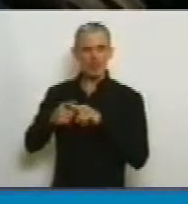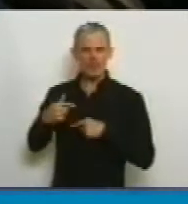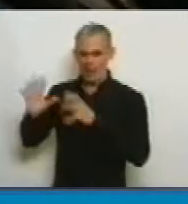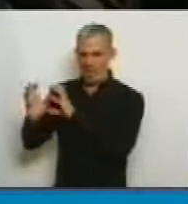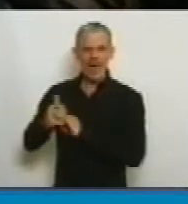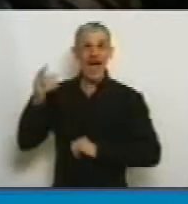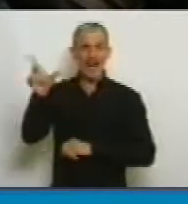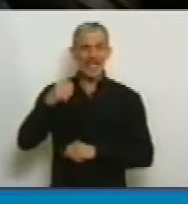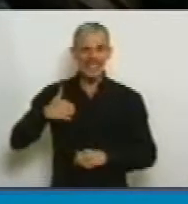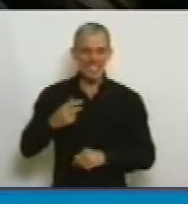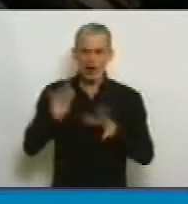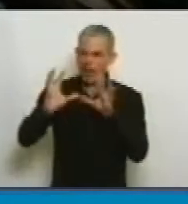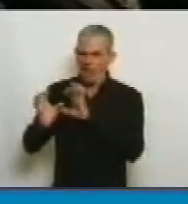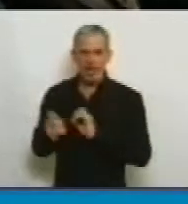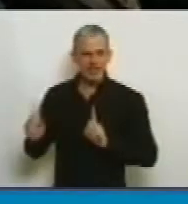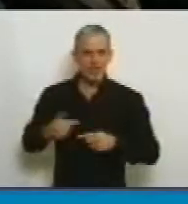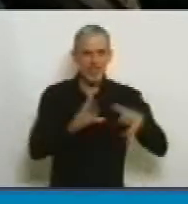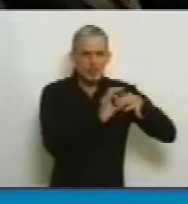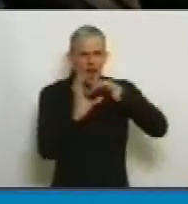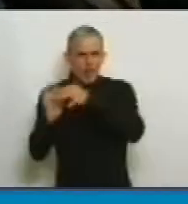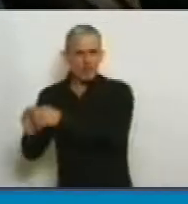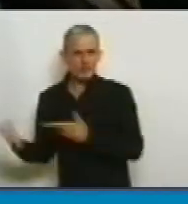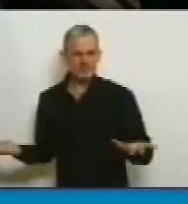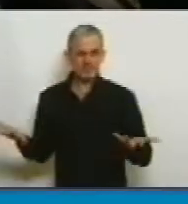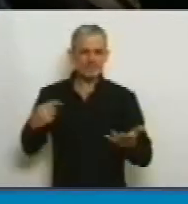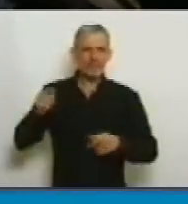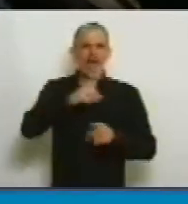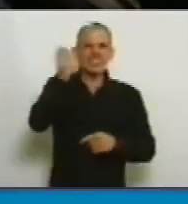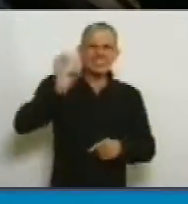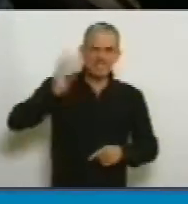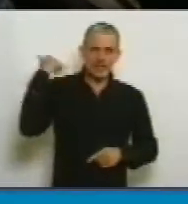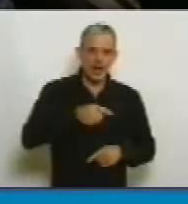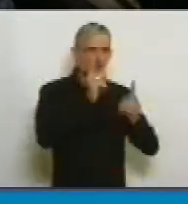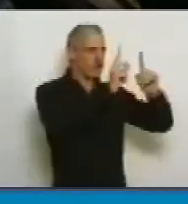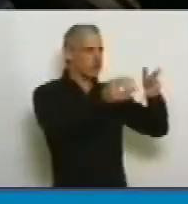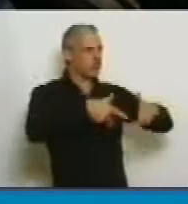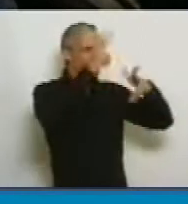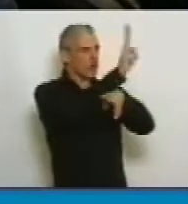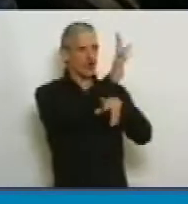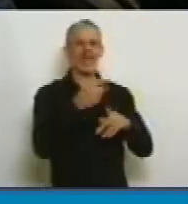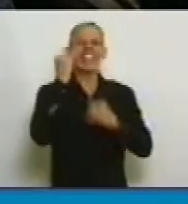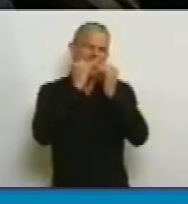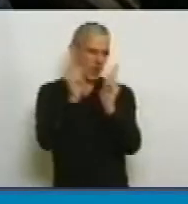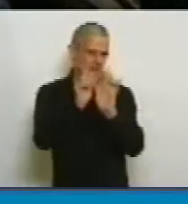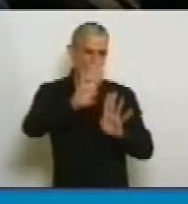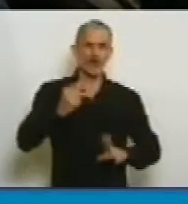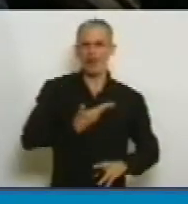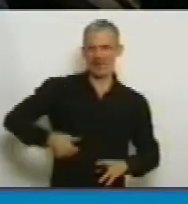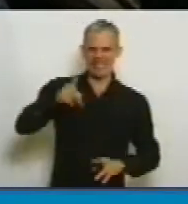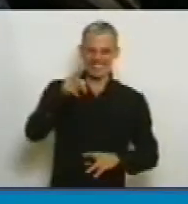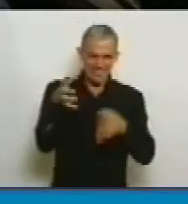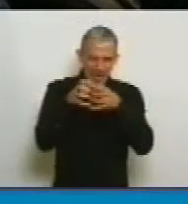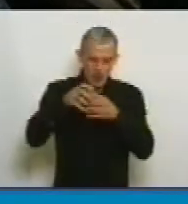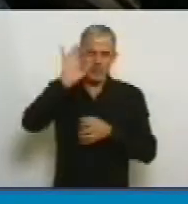no éramos capaces de mantener lo que una generación hace 100 años hizo. Y una anécdota que seguramente la Presidenta de mi bloque